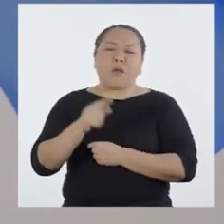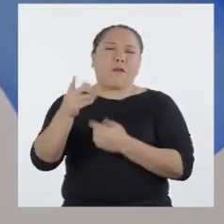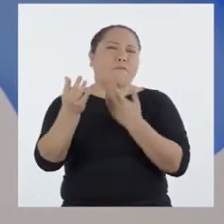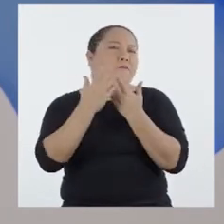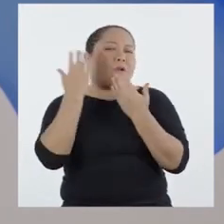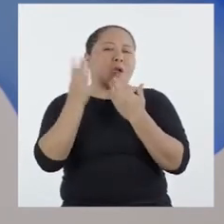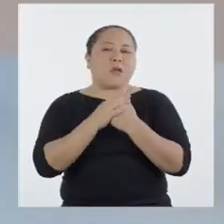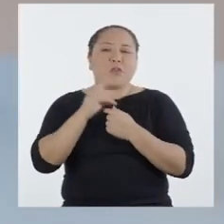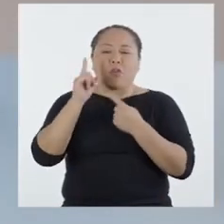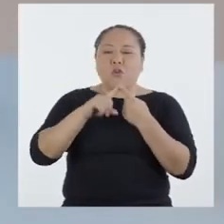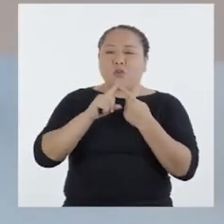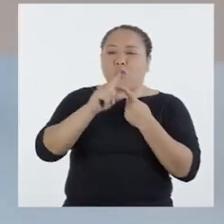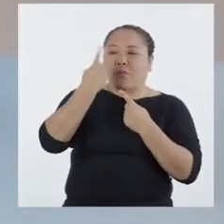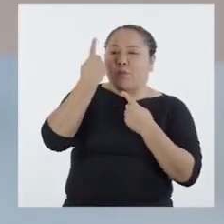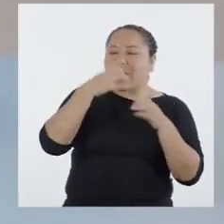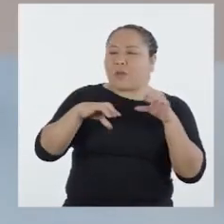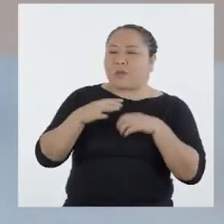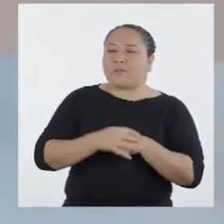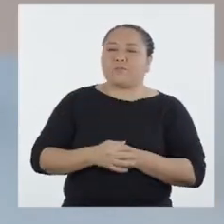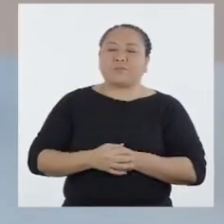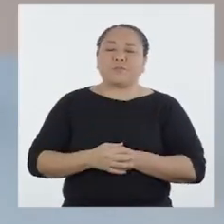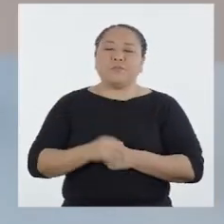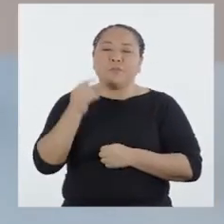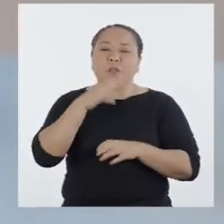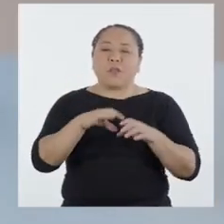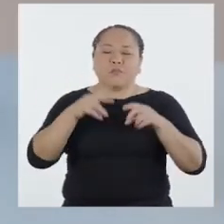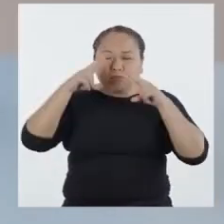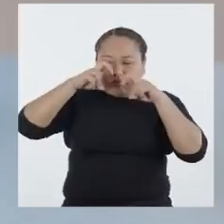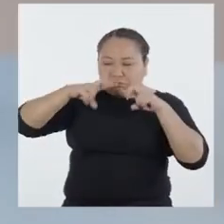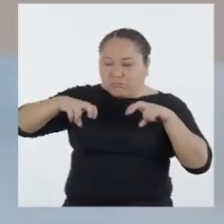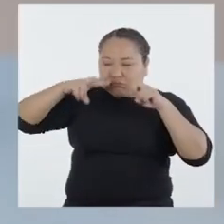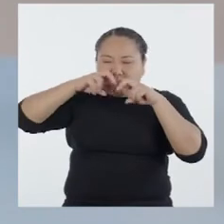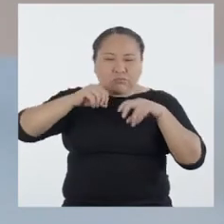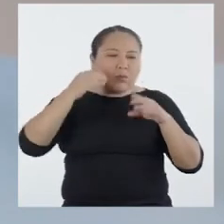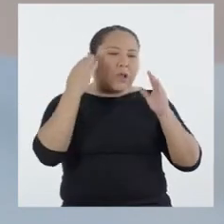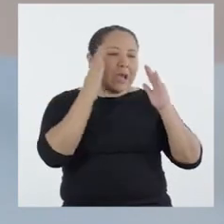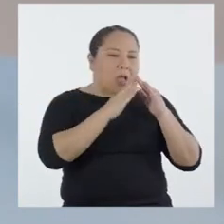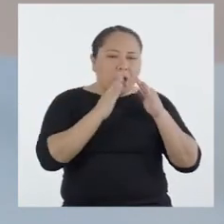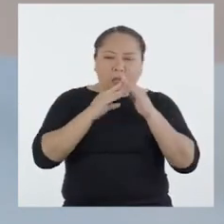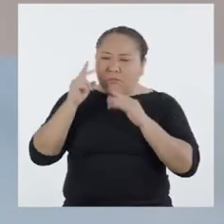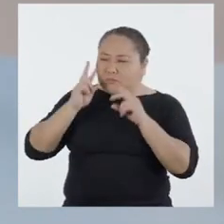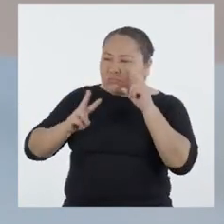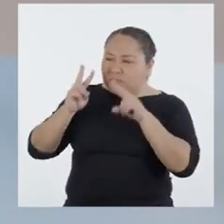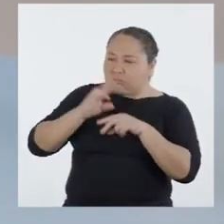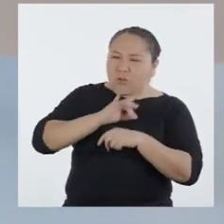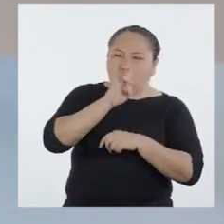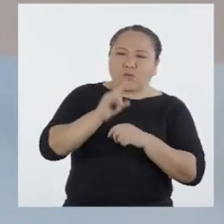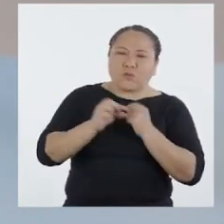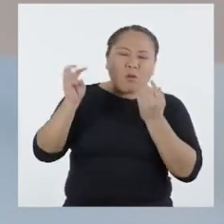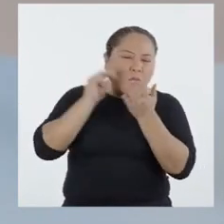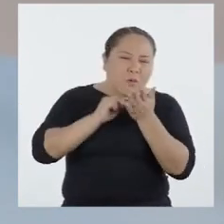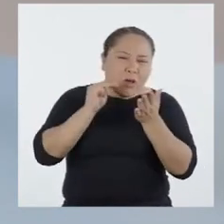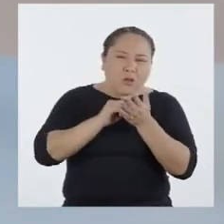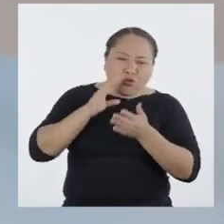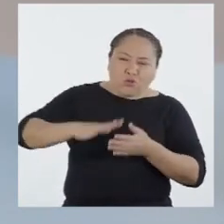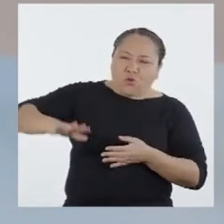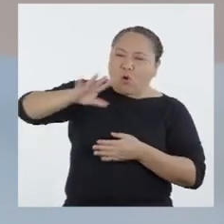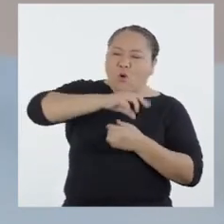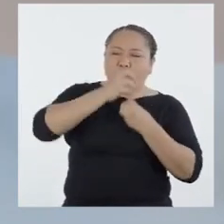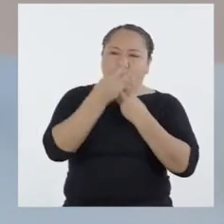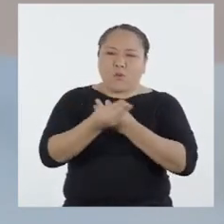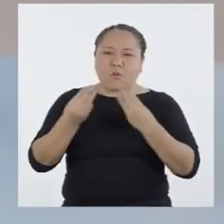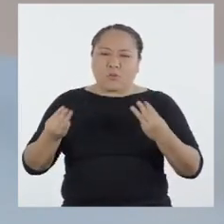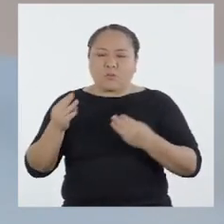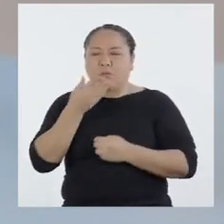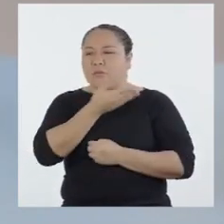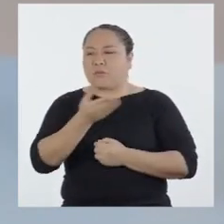¡Qué sencillo! Lo primero que haremos es realizar una inspección en la casa para reusar al máximo todos